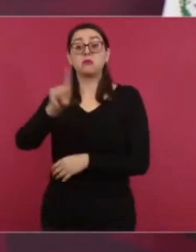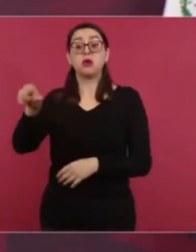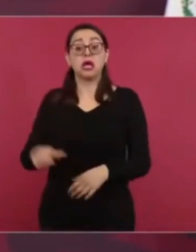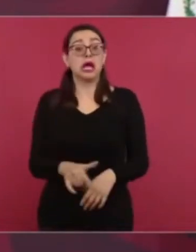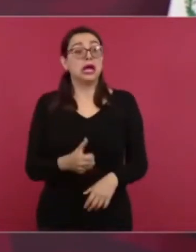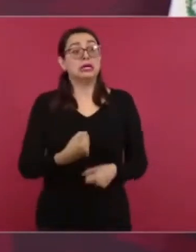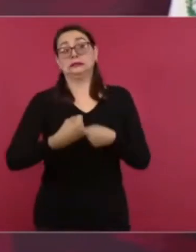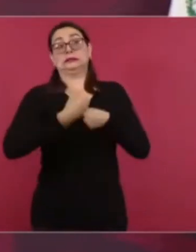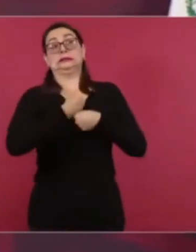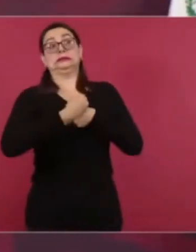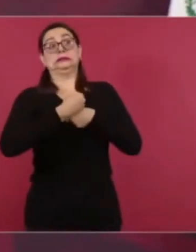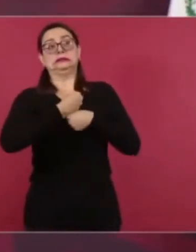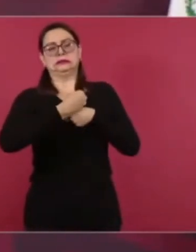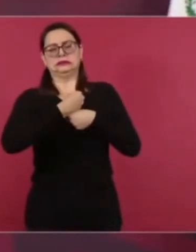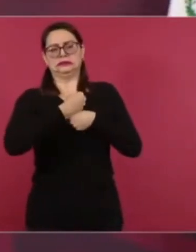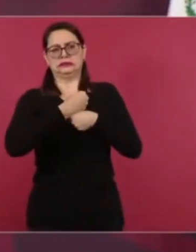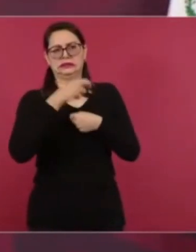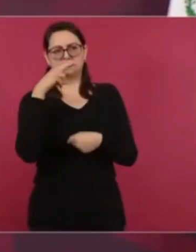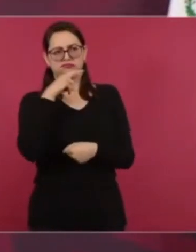¿Cómo se argumenta?